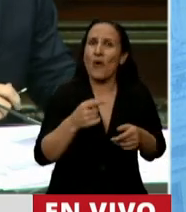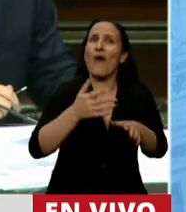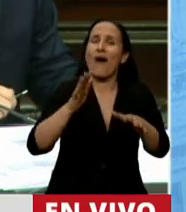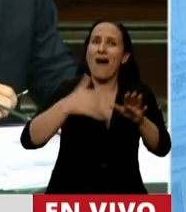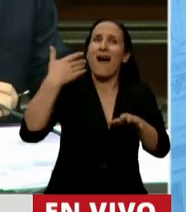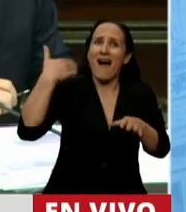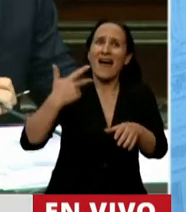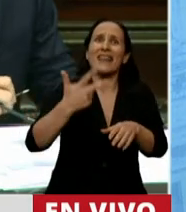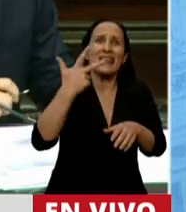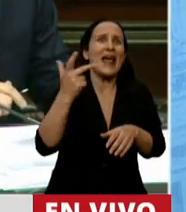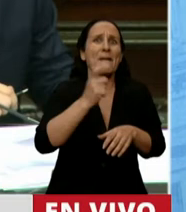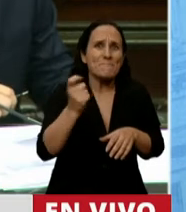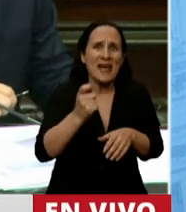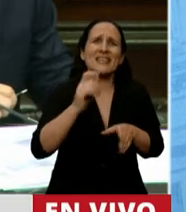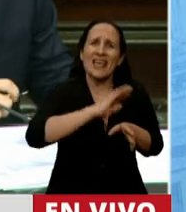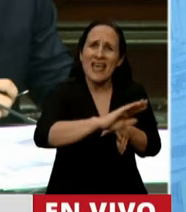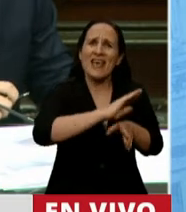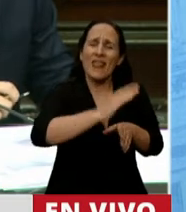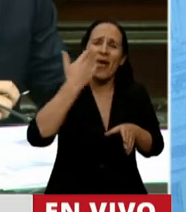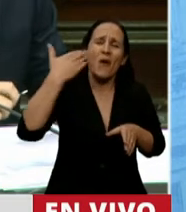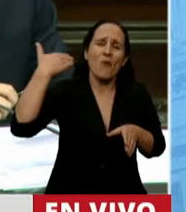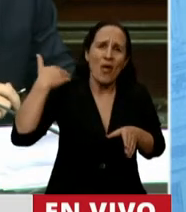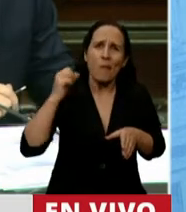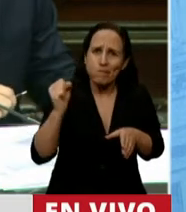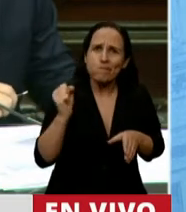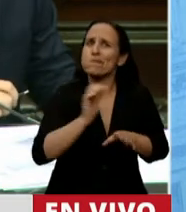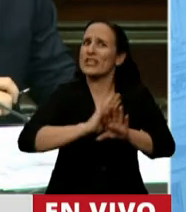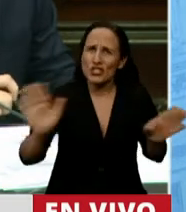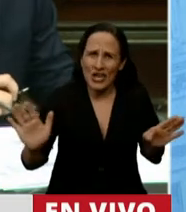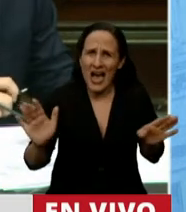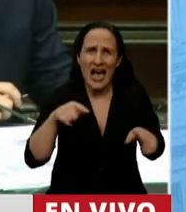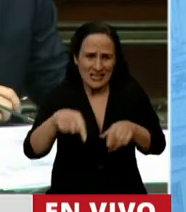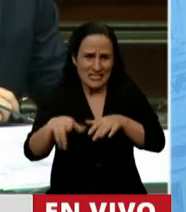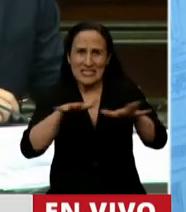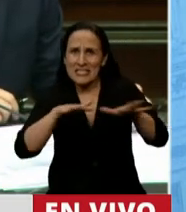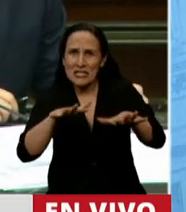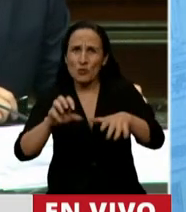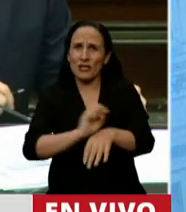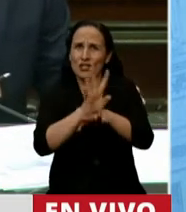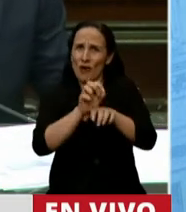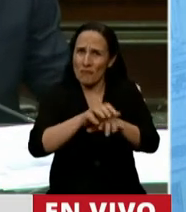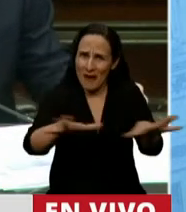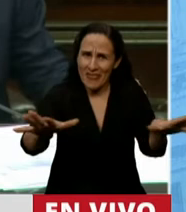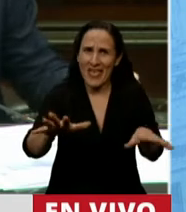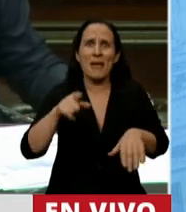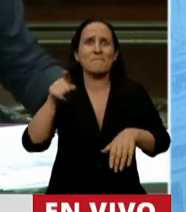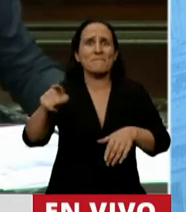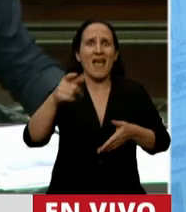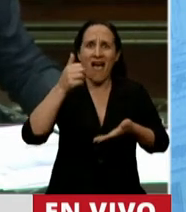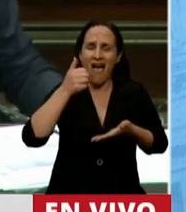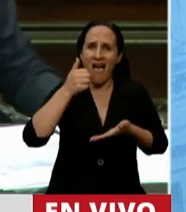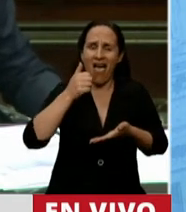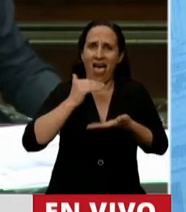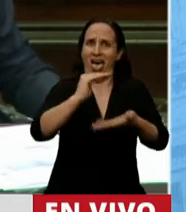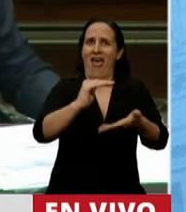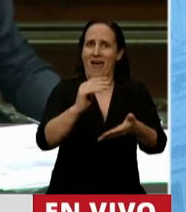meses de deuda salarial en el medio de esta situación de pandemia, que tampoco se ha pagado el aguinaldo, el cual